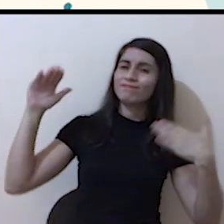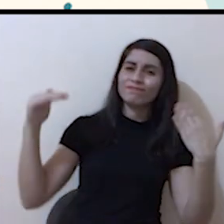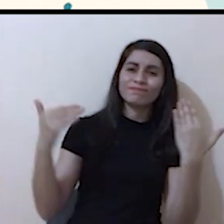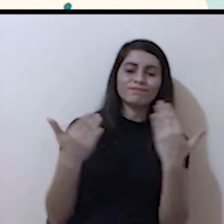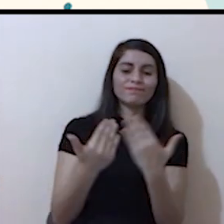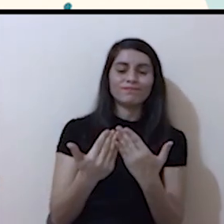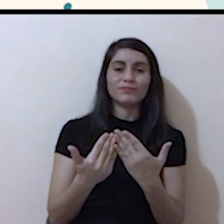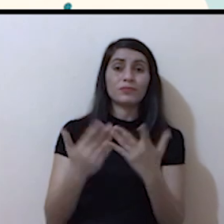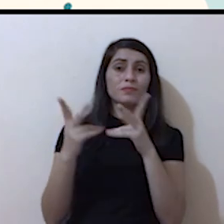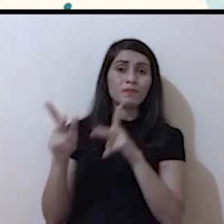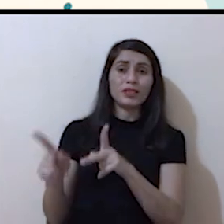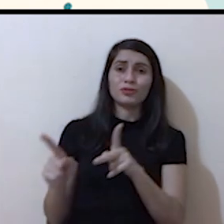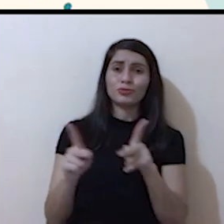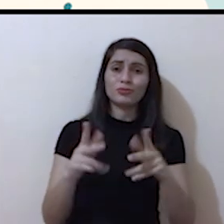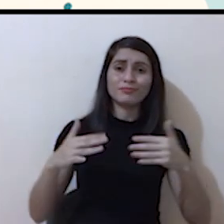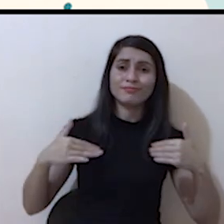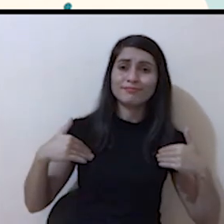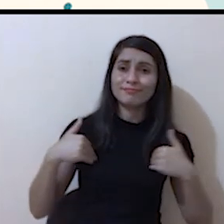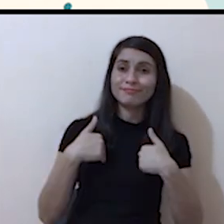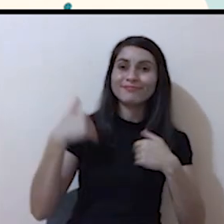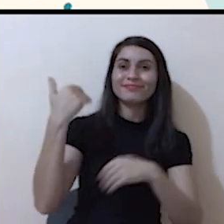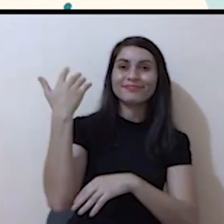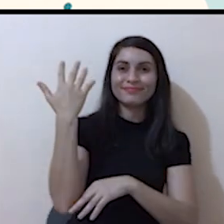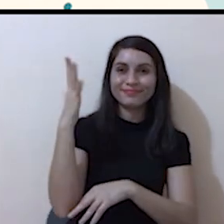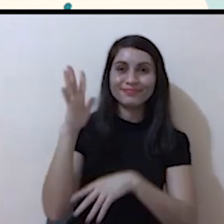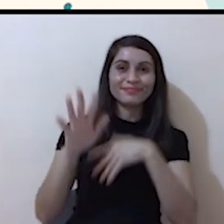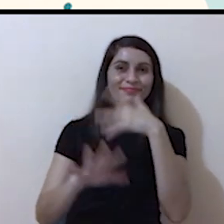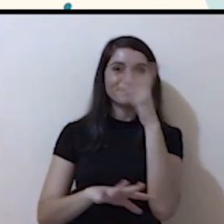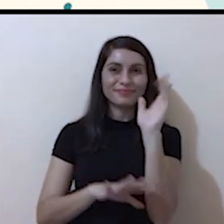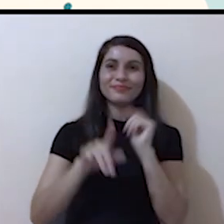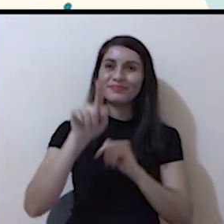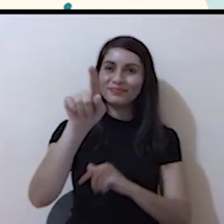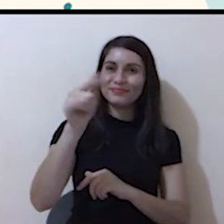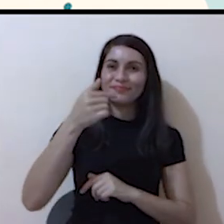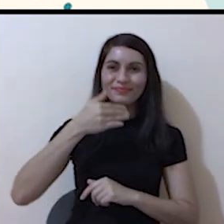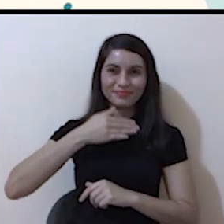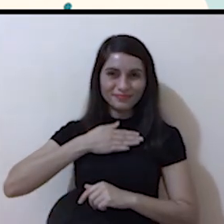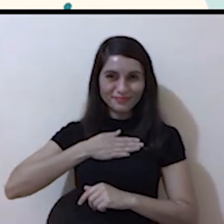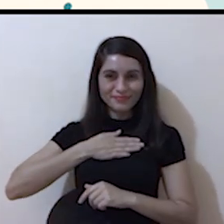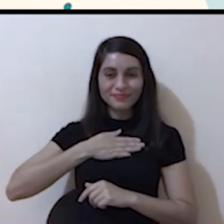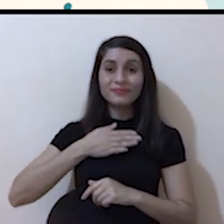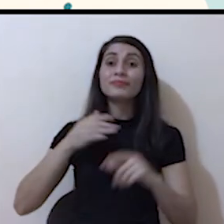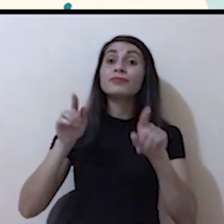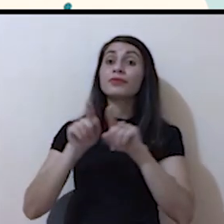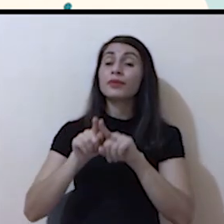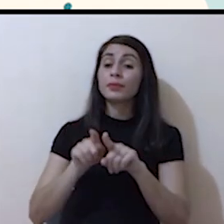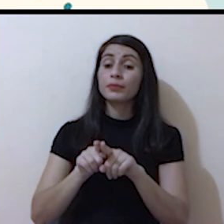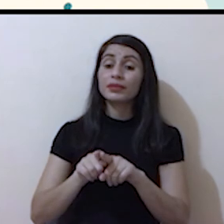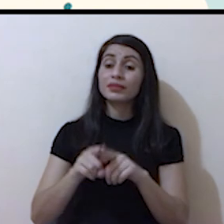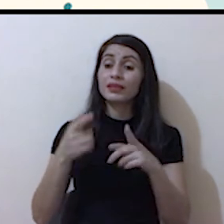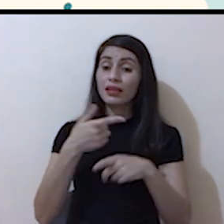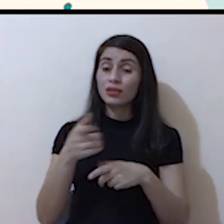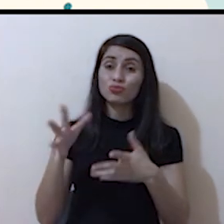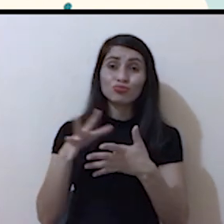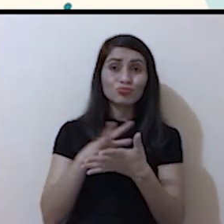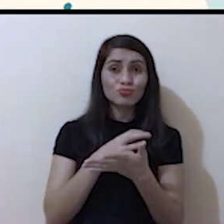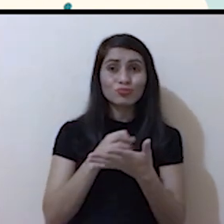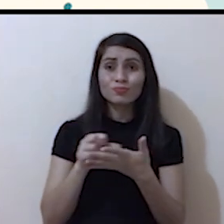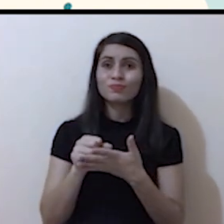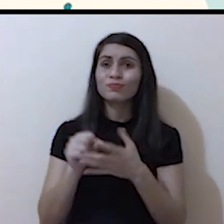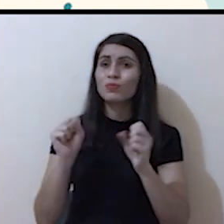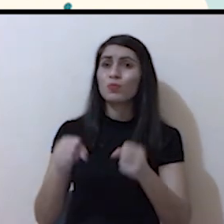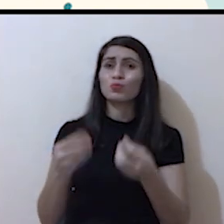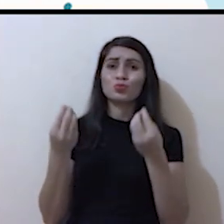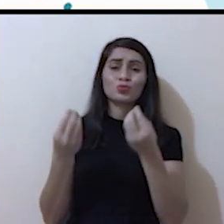seres vivos del planeta, incluyéndote a ti y a mí. Sin embargo, su escasez y la contaminación provocan que millones